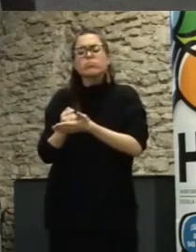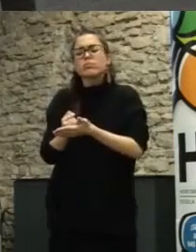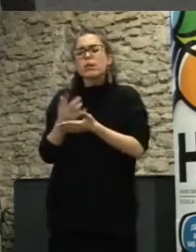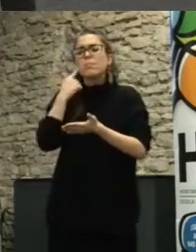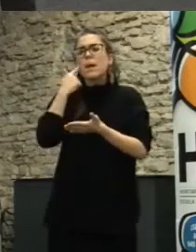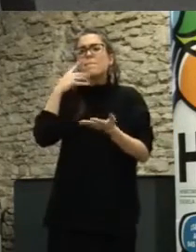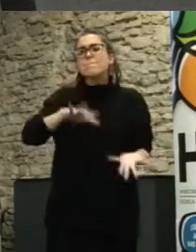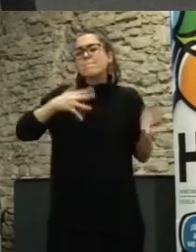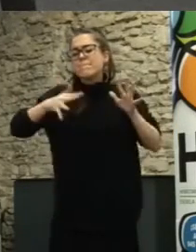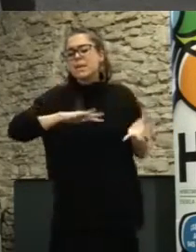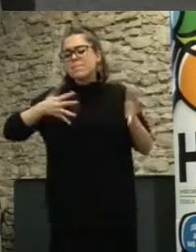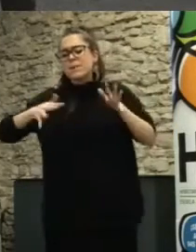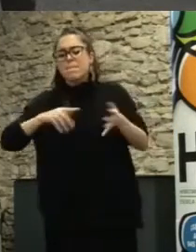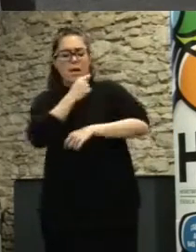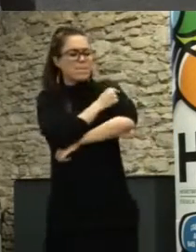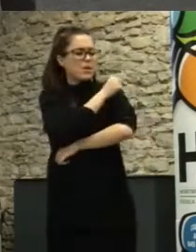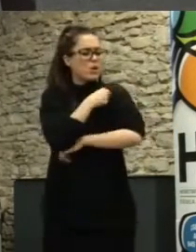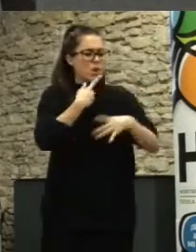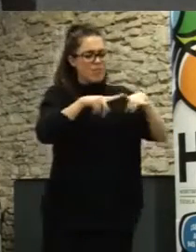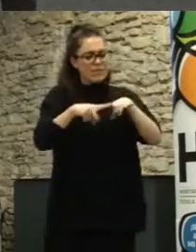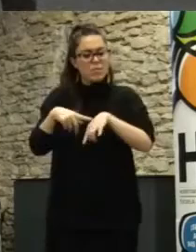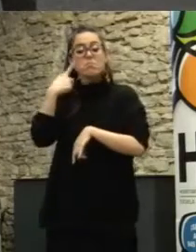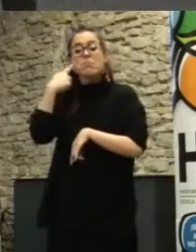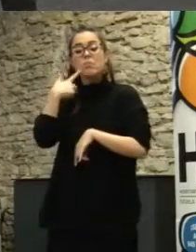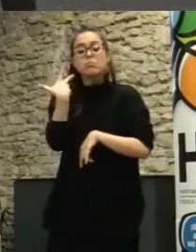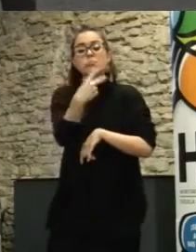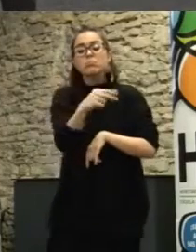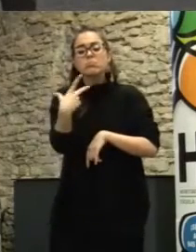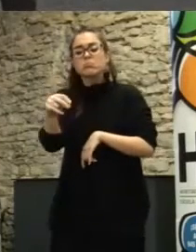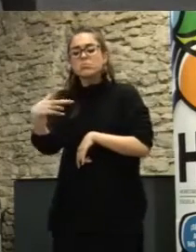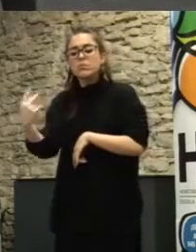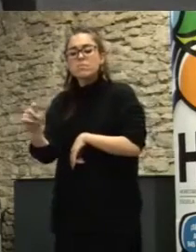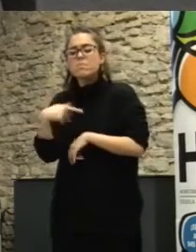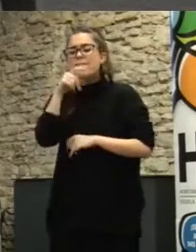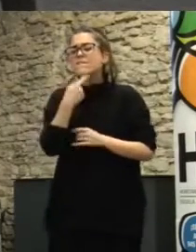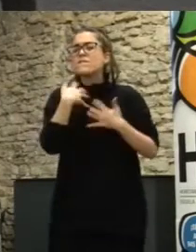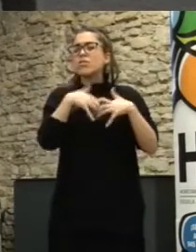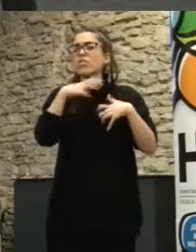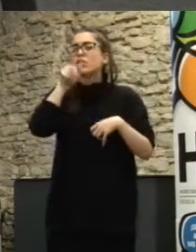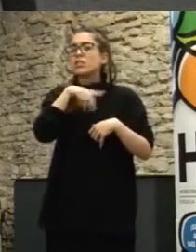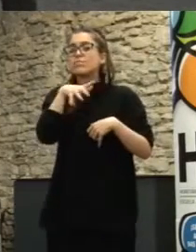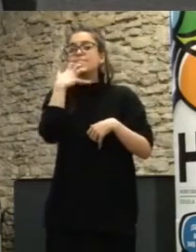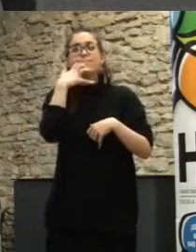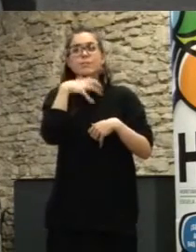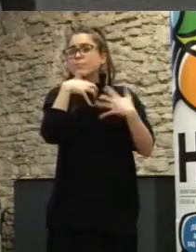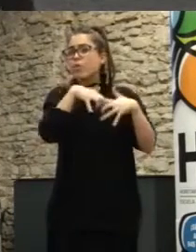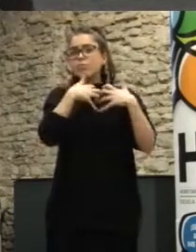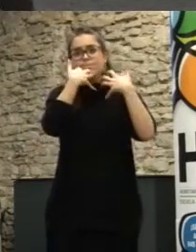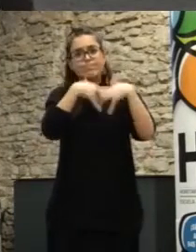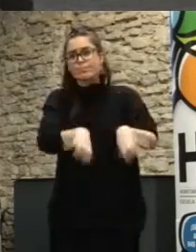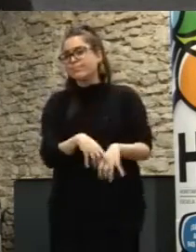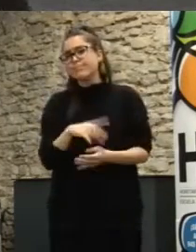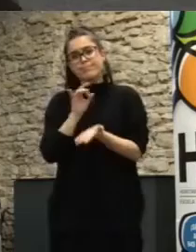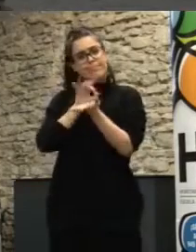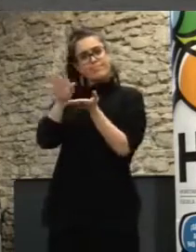diferentes tipos de vacuna de prototipo para ver si funciona y con la que no va funcionando las desechamos y las que van